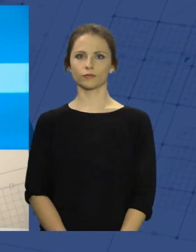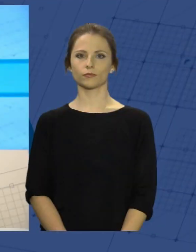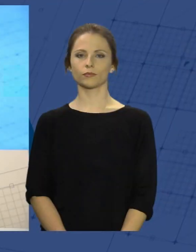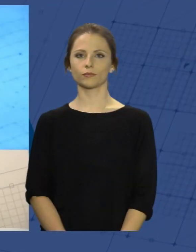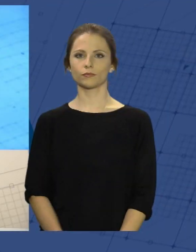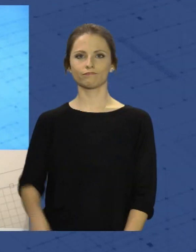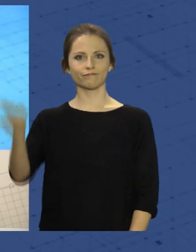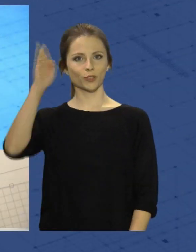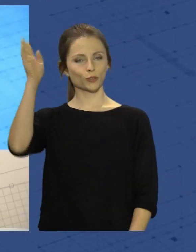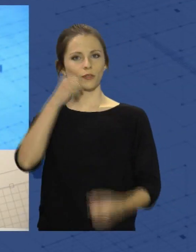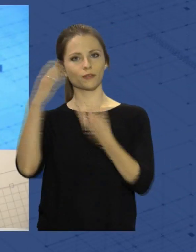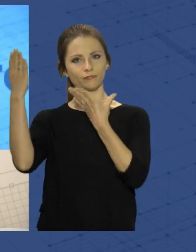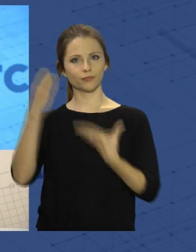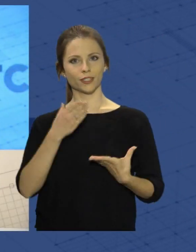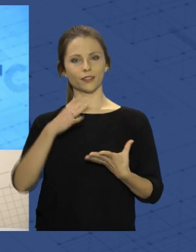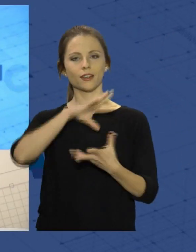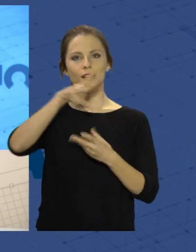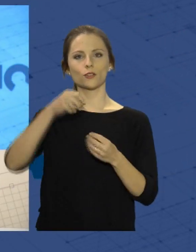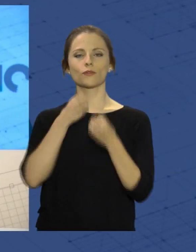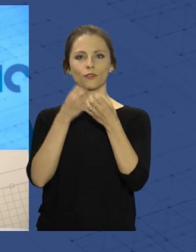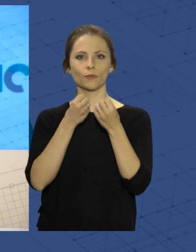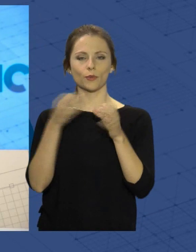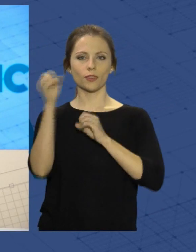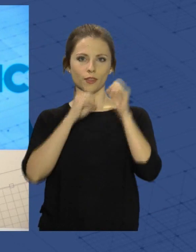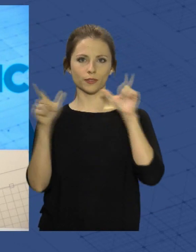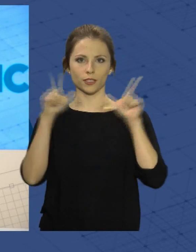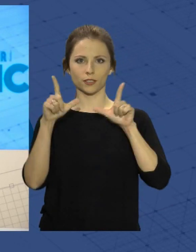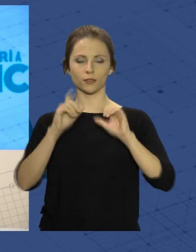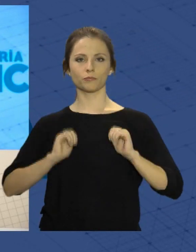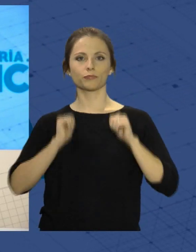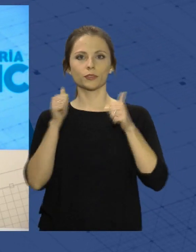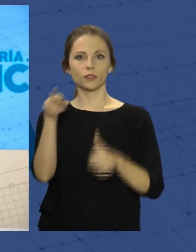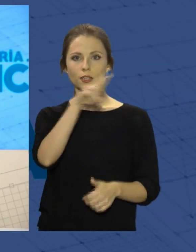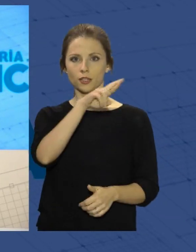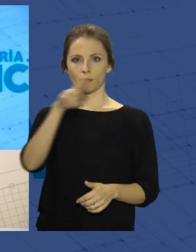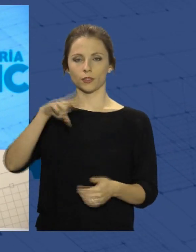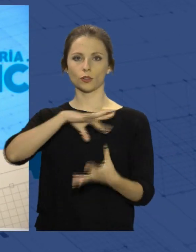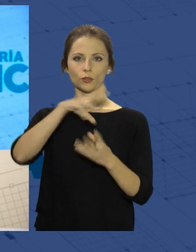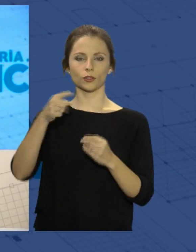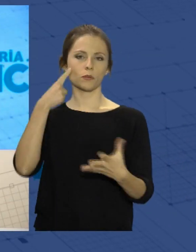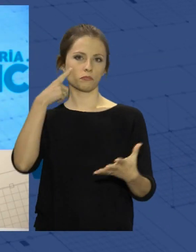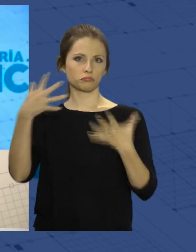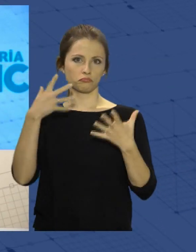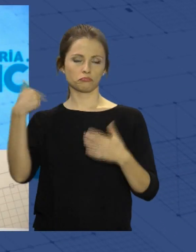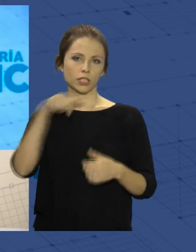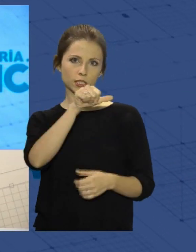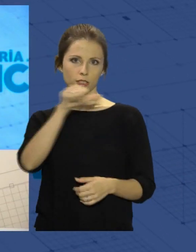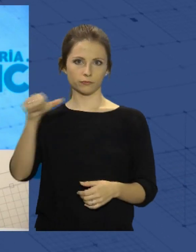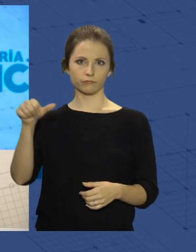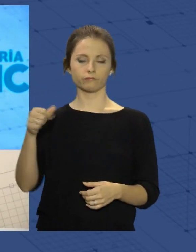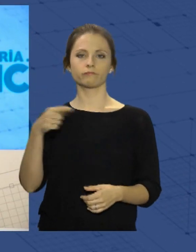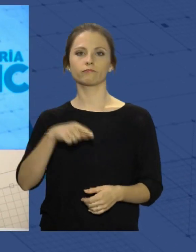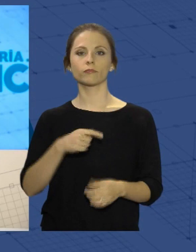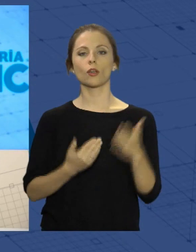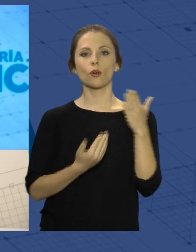Un saludo, bienvenidos al resumen informativo de Interalmería Televisión. arrancamos este repaso por las noticias más importantes de la semana con la